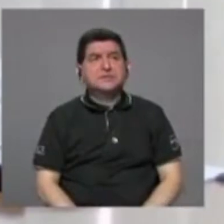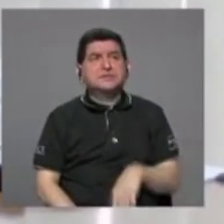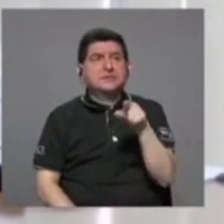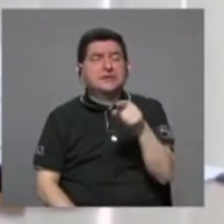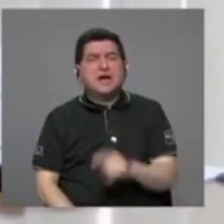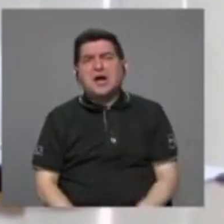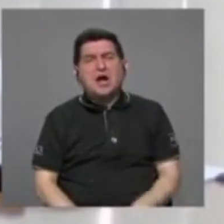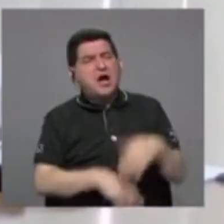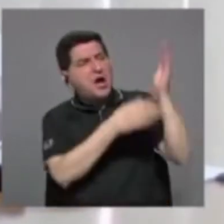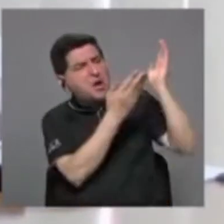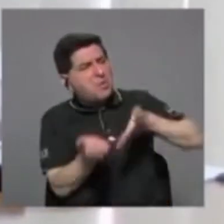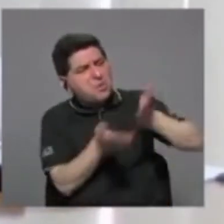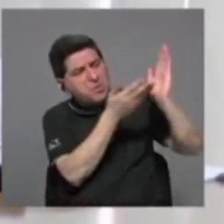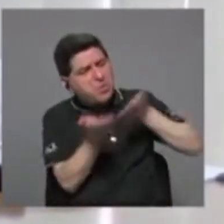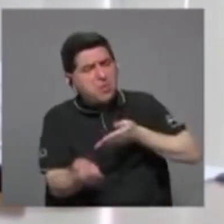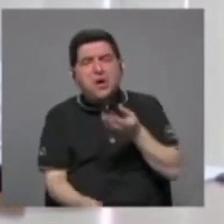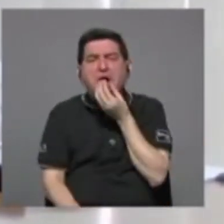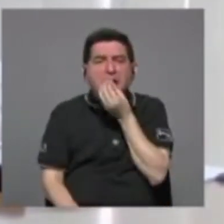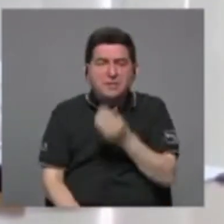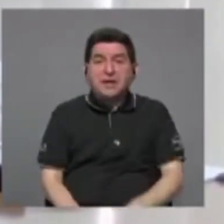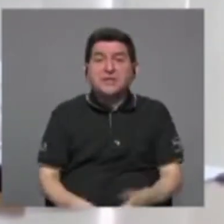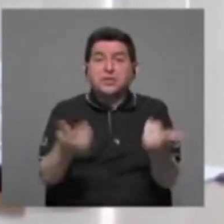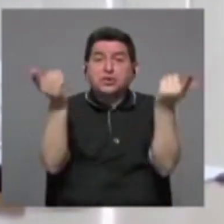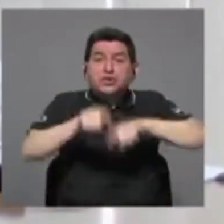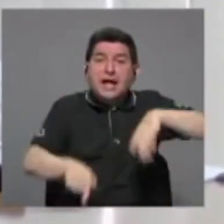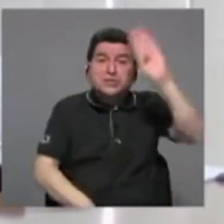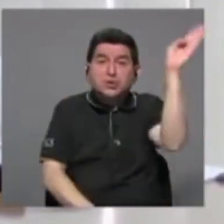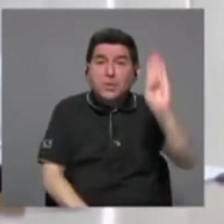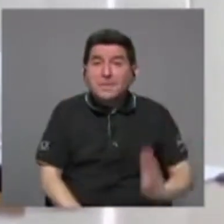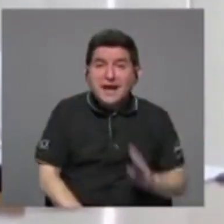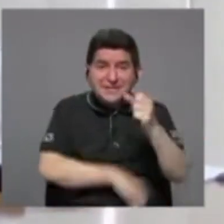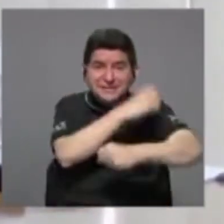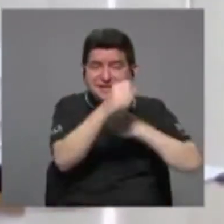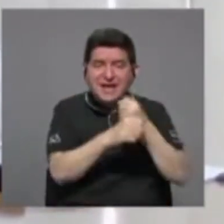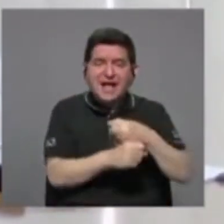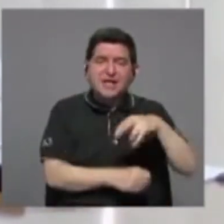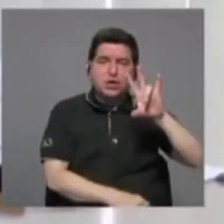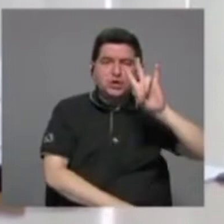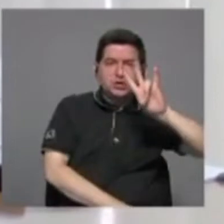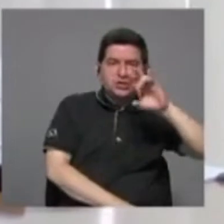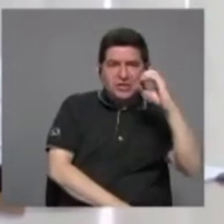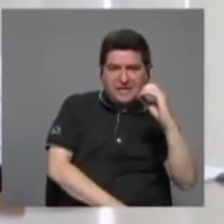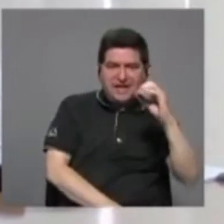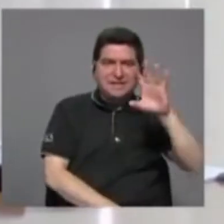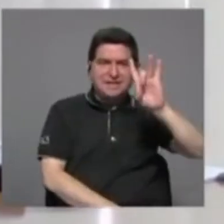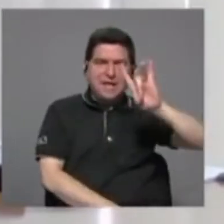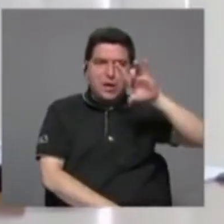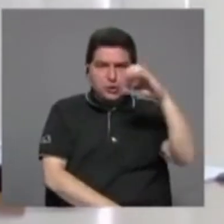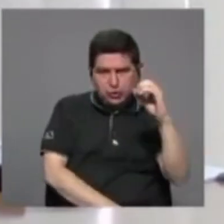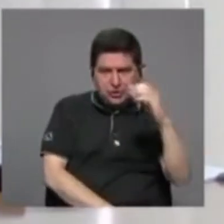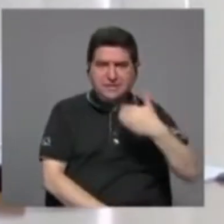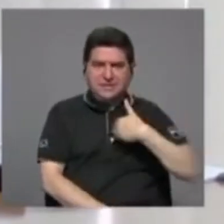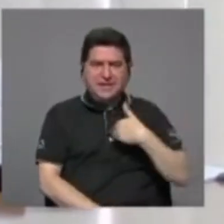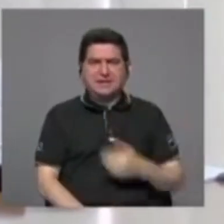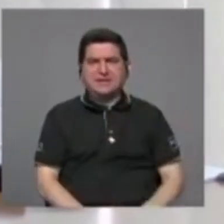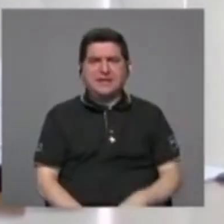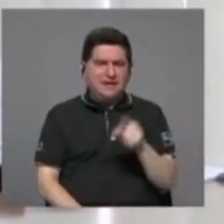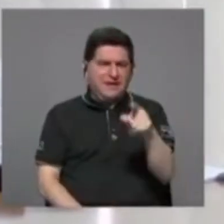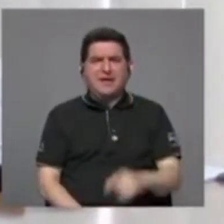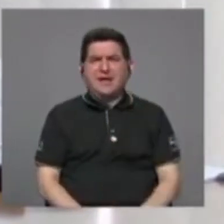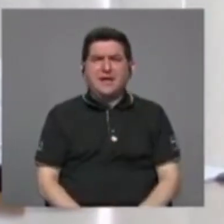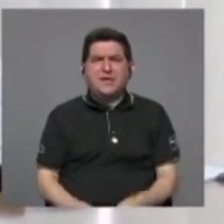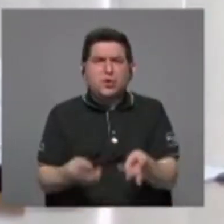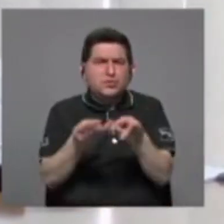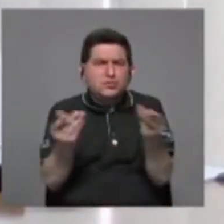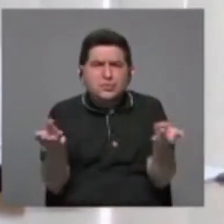importadores de alimentos. Pongo el caso de Brasil, que en los años 70 y 80 tenía una canasta muy acotada